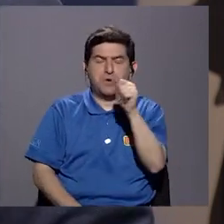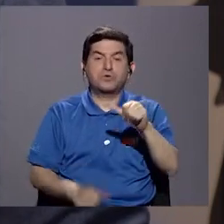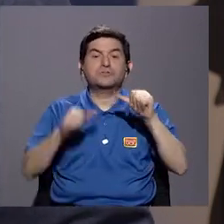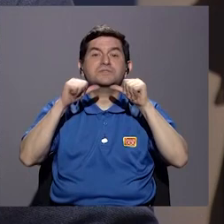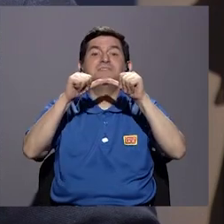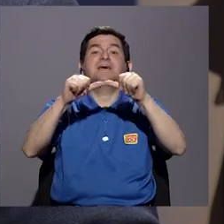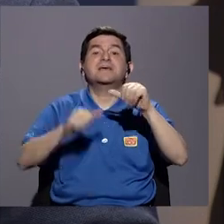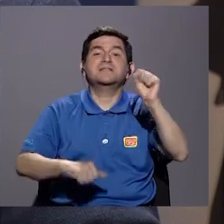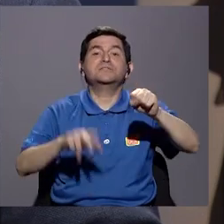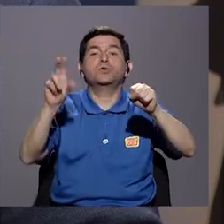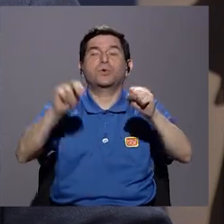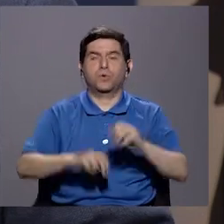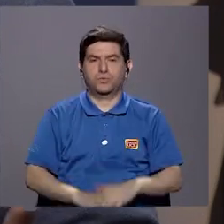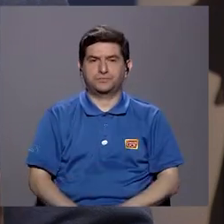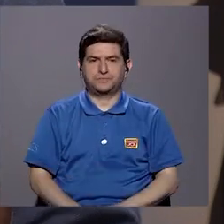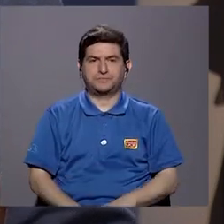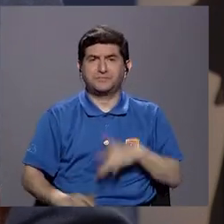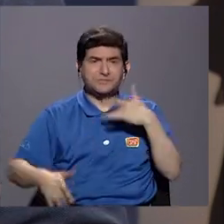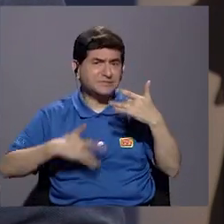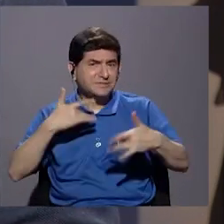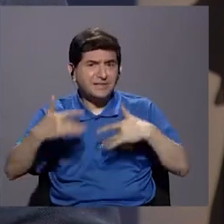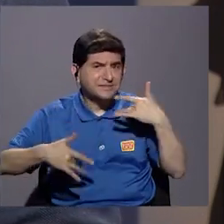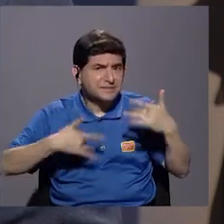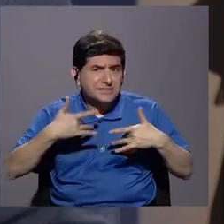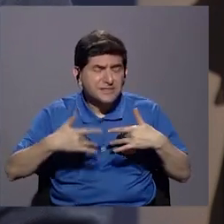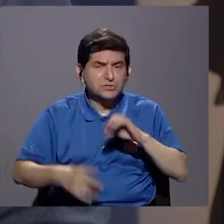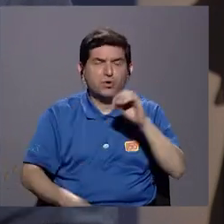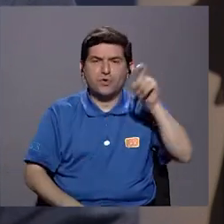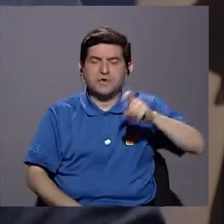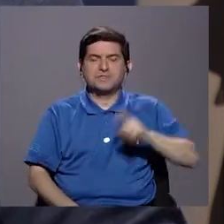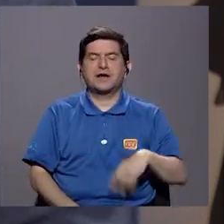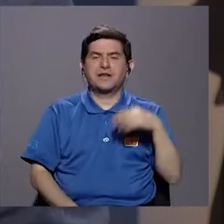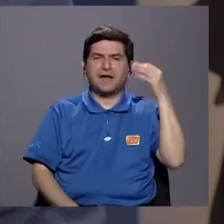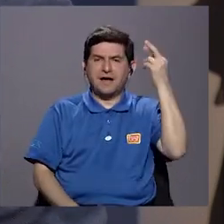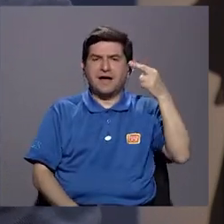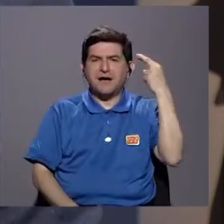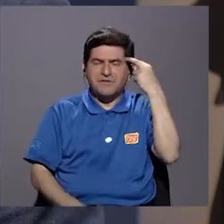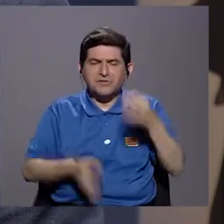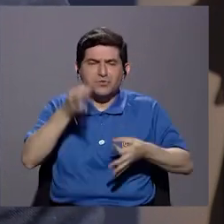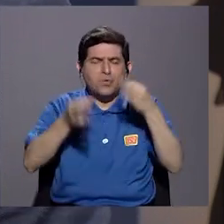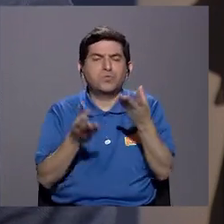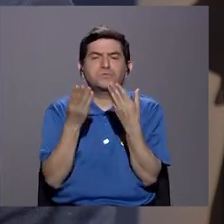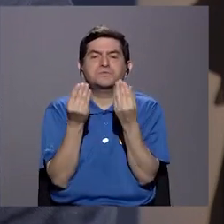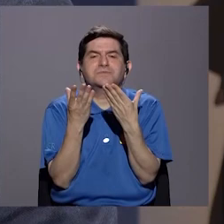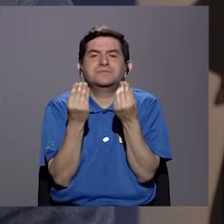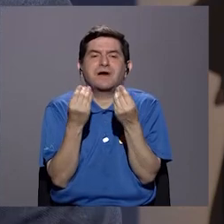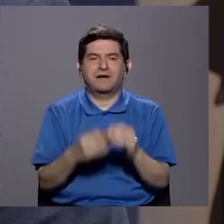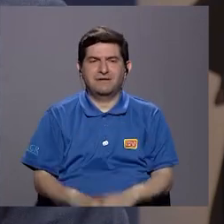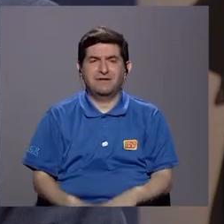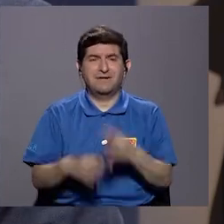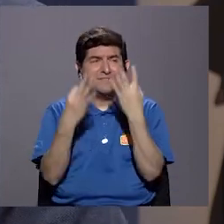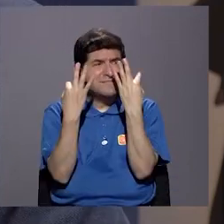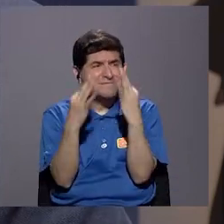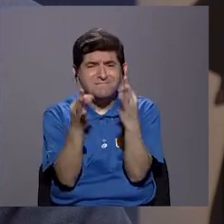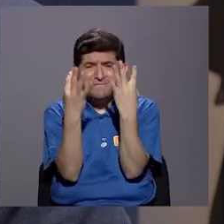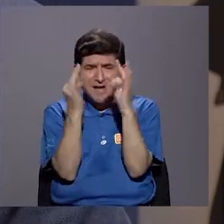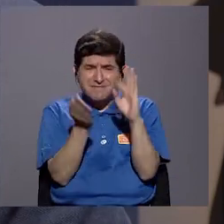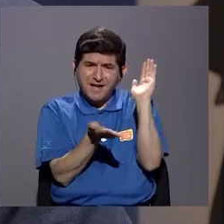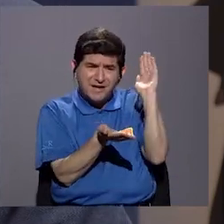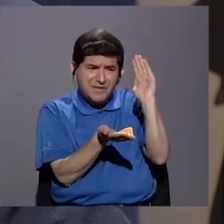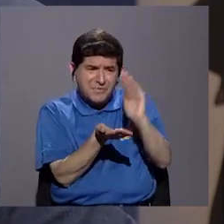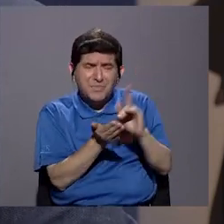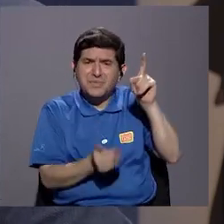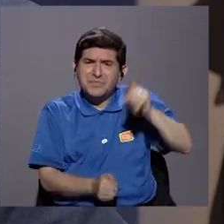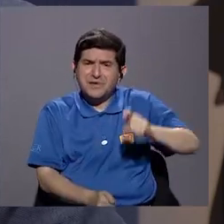pocos meses, iba a continuar. Porque, claro, la sensación, la necesidad era justificar este miedo, que es, digamos, con lo que se ha tratado de